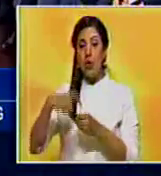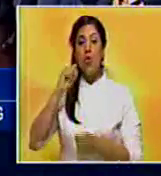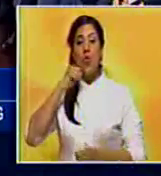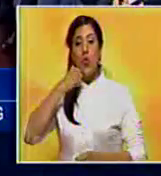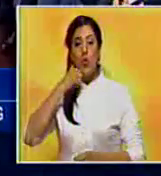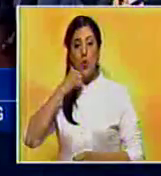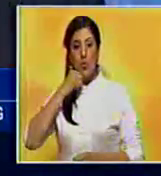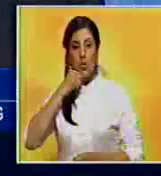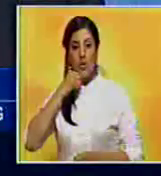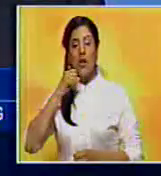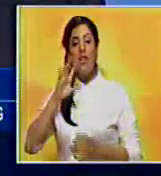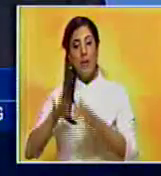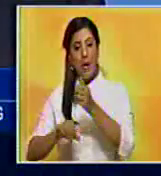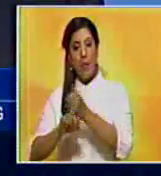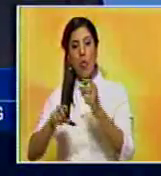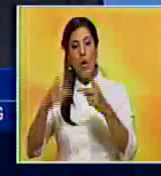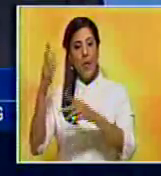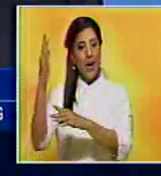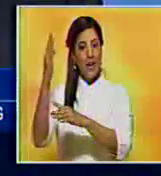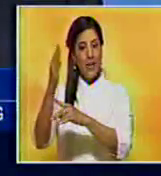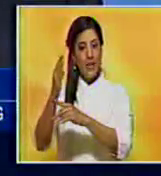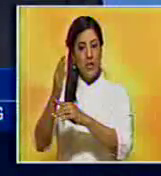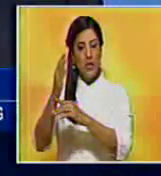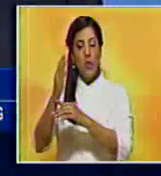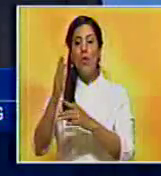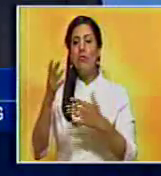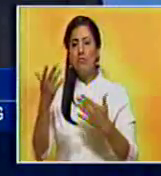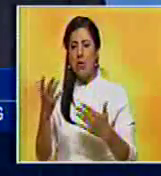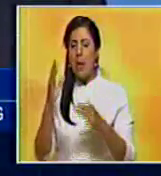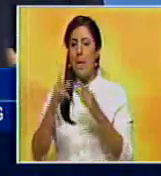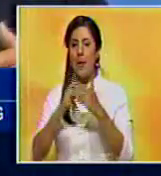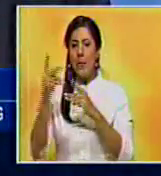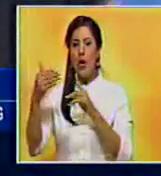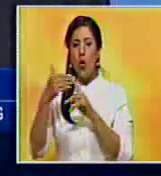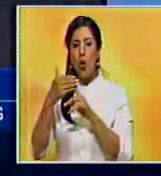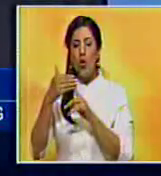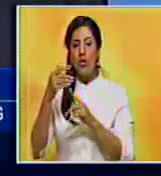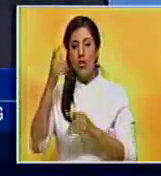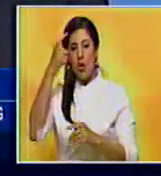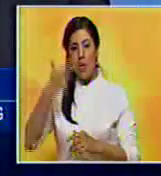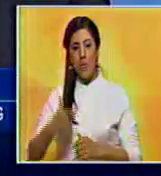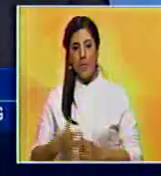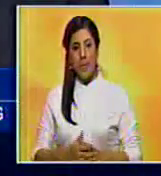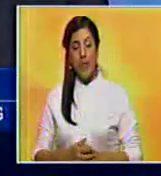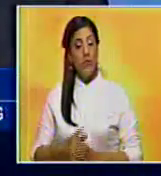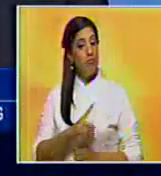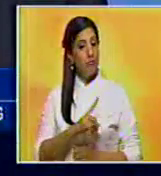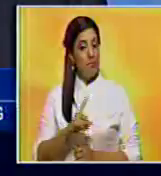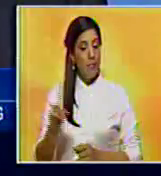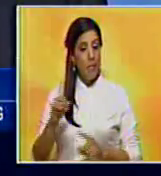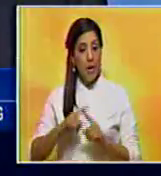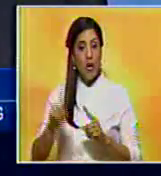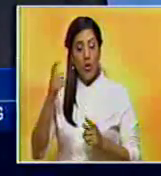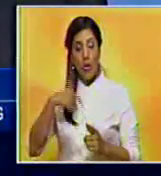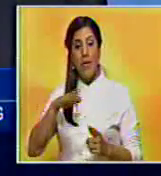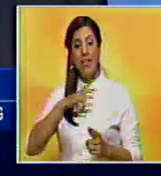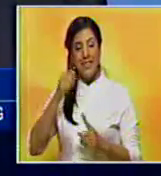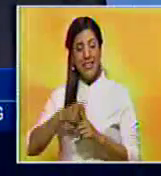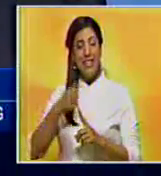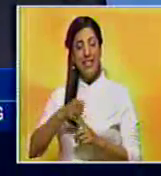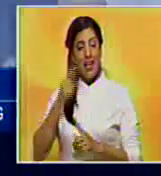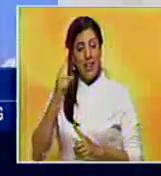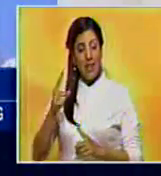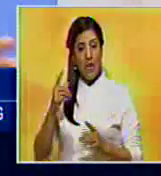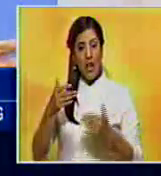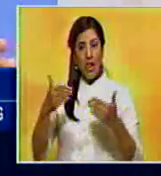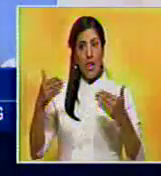Rusia, Vladimir Putin, y apoyar las nuevas sanciones que planean contra el régimen de Pyongyang. No obstante, Putin insiste en que